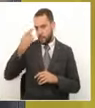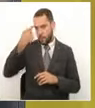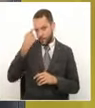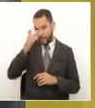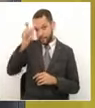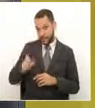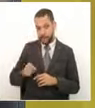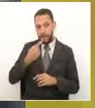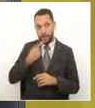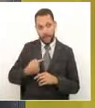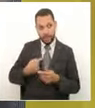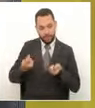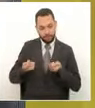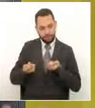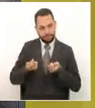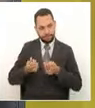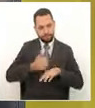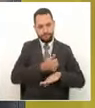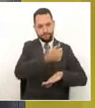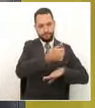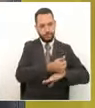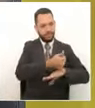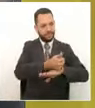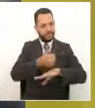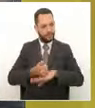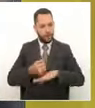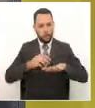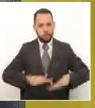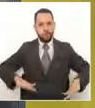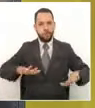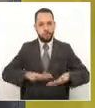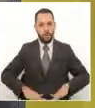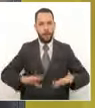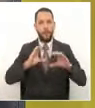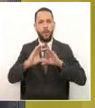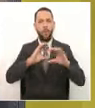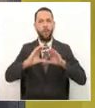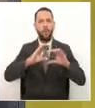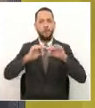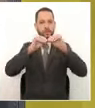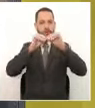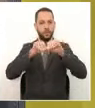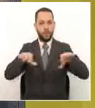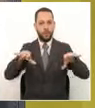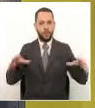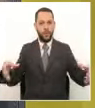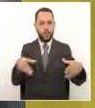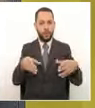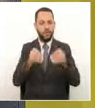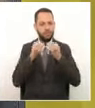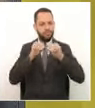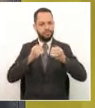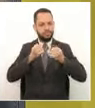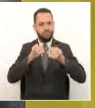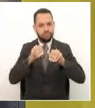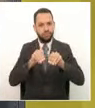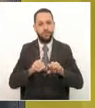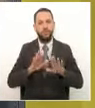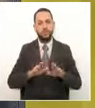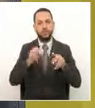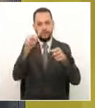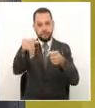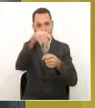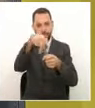que los secretarios, los directores tengan en este espacio un canal de difusión para la comunidad de manera que los risaraldenses